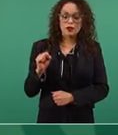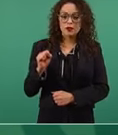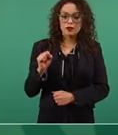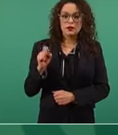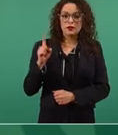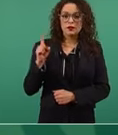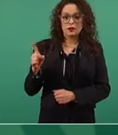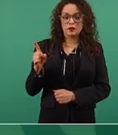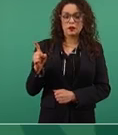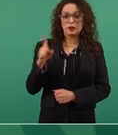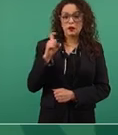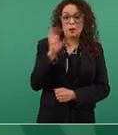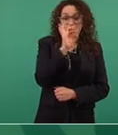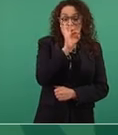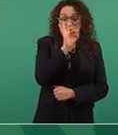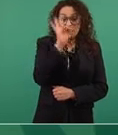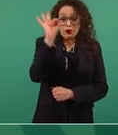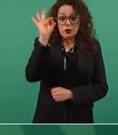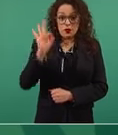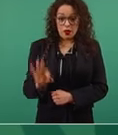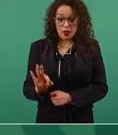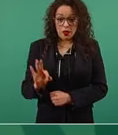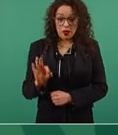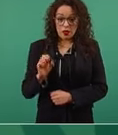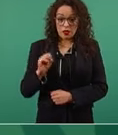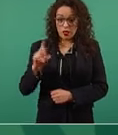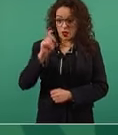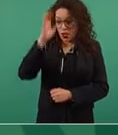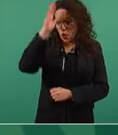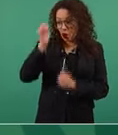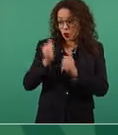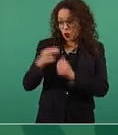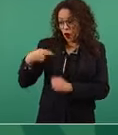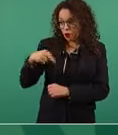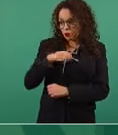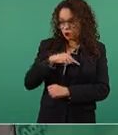del todo con nosotros.